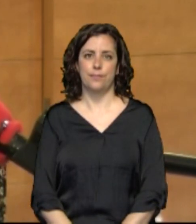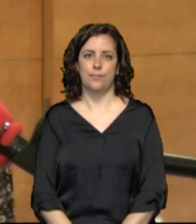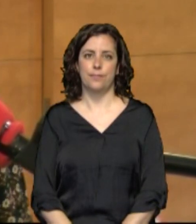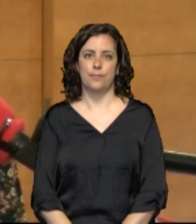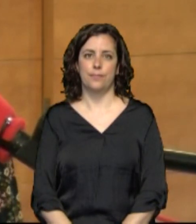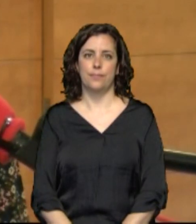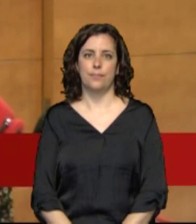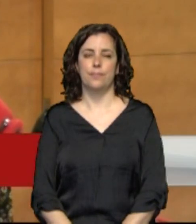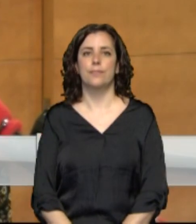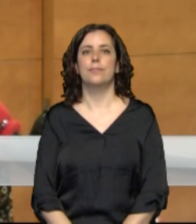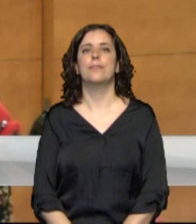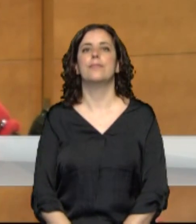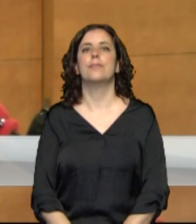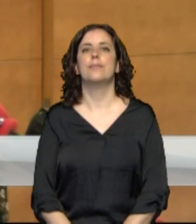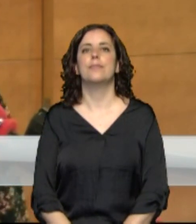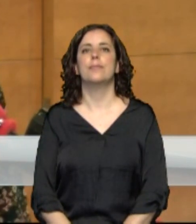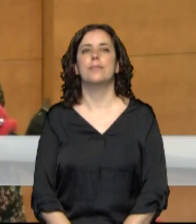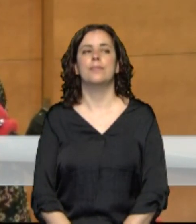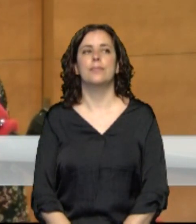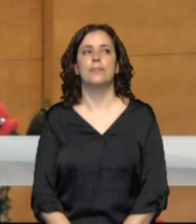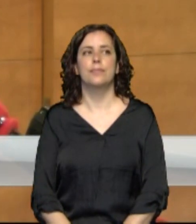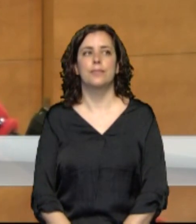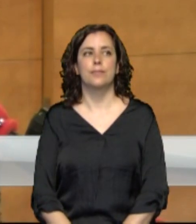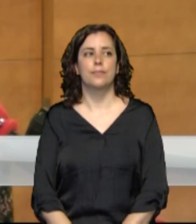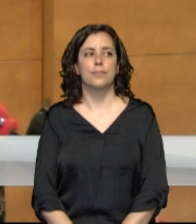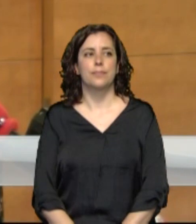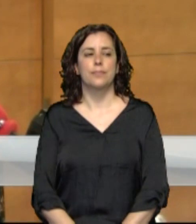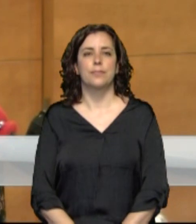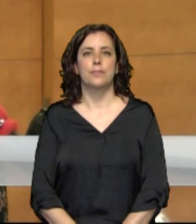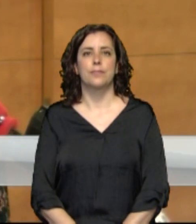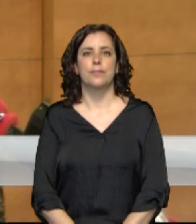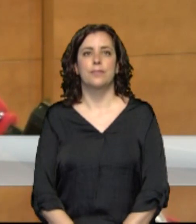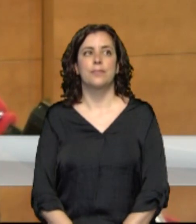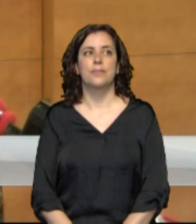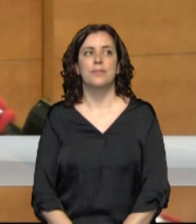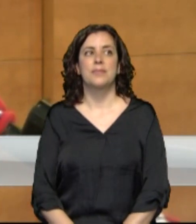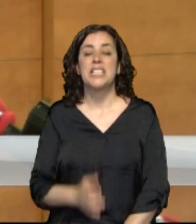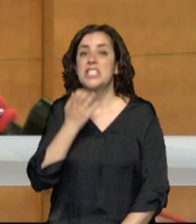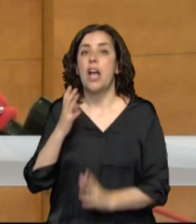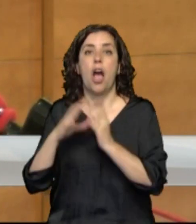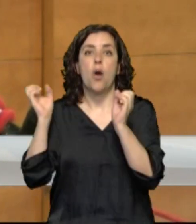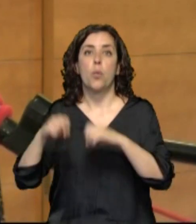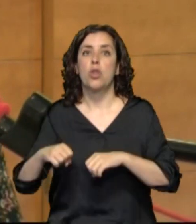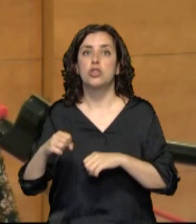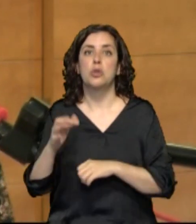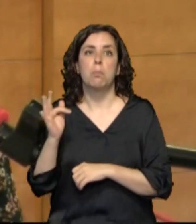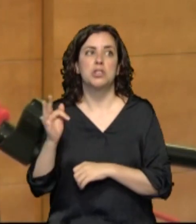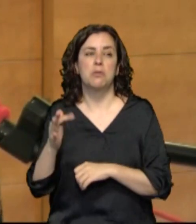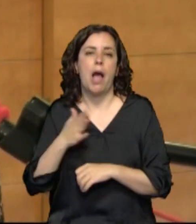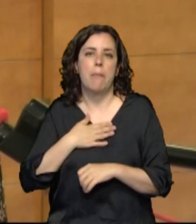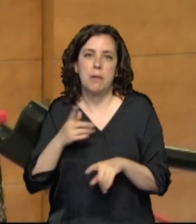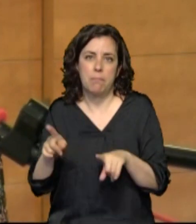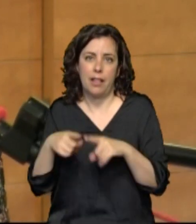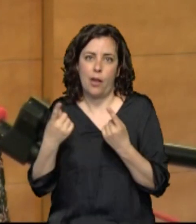Que no vale esa problema de la tenerla, que también la derecha acuerda conmigo. Y si los acuerdos son positivos, independientemente de con quién se firmen,